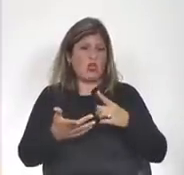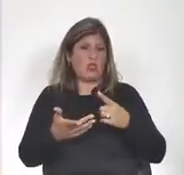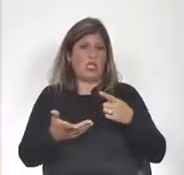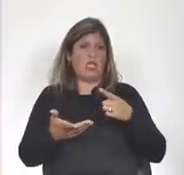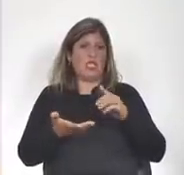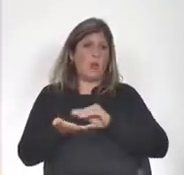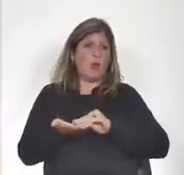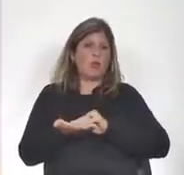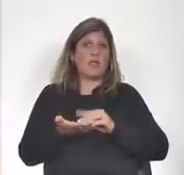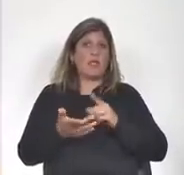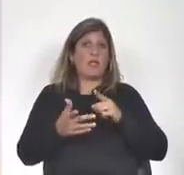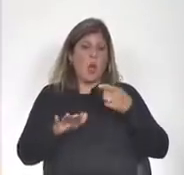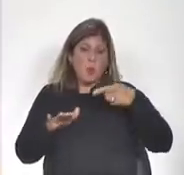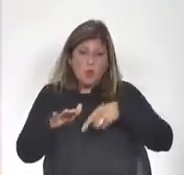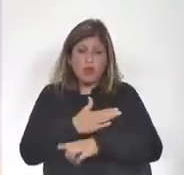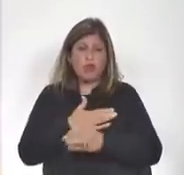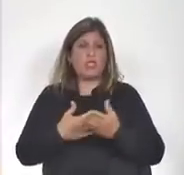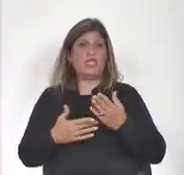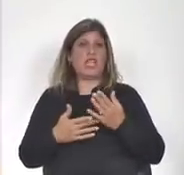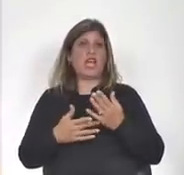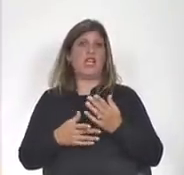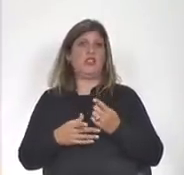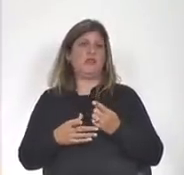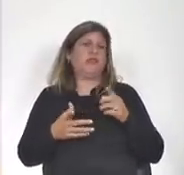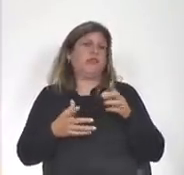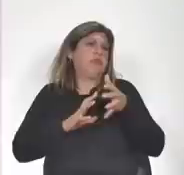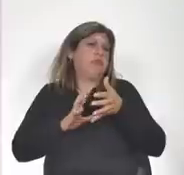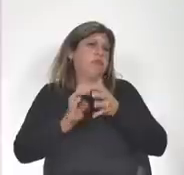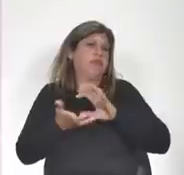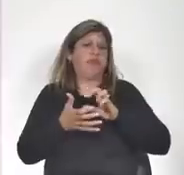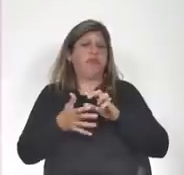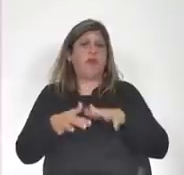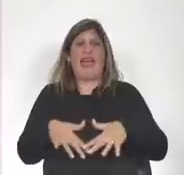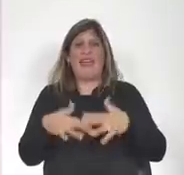a veces digo también profundizando, una tremenda crisis.